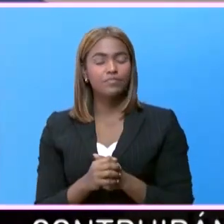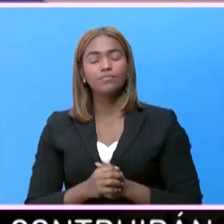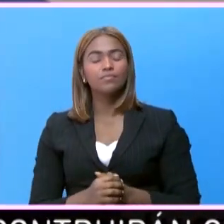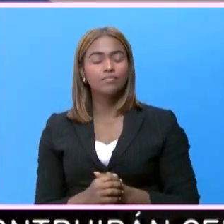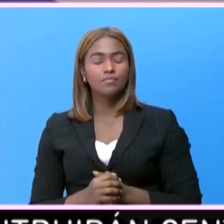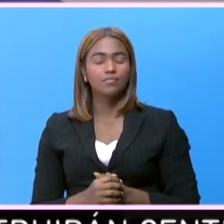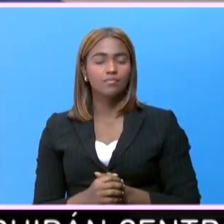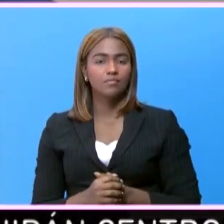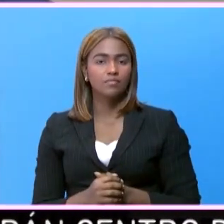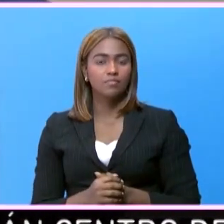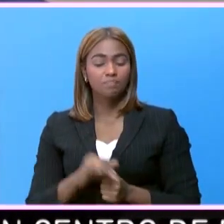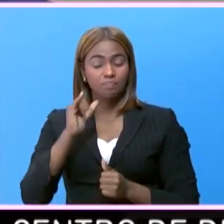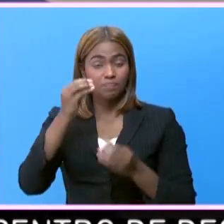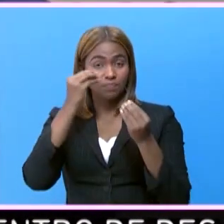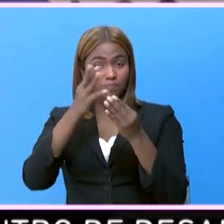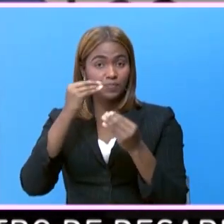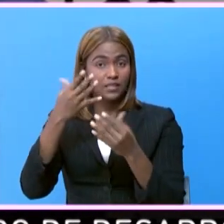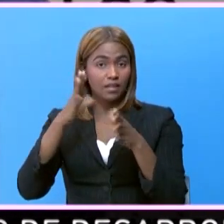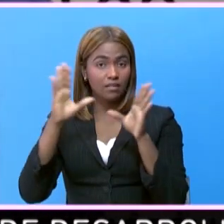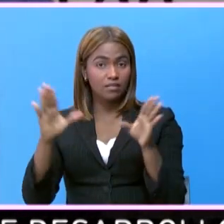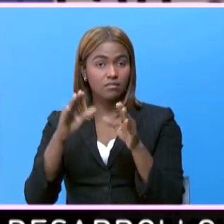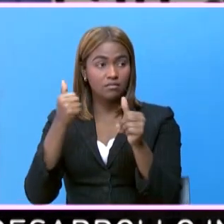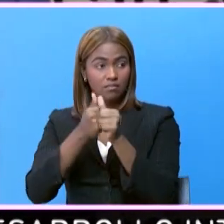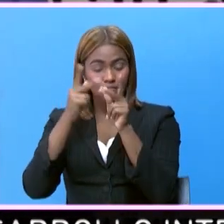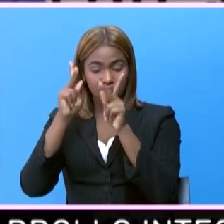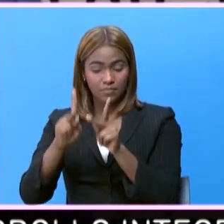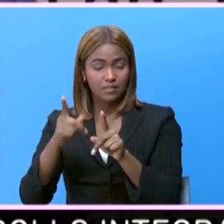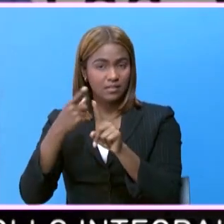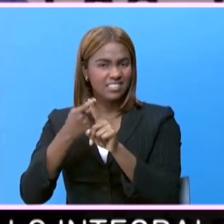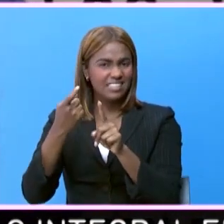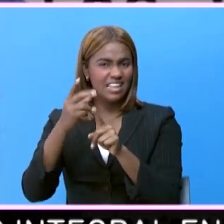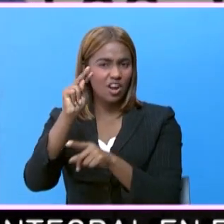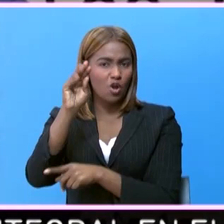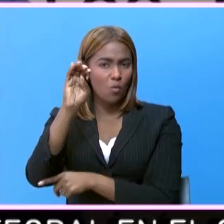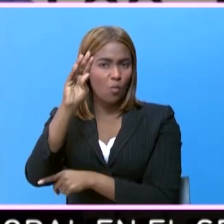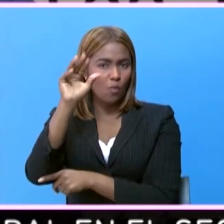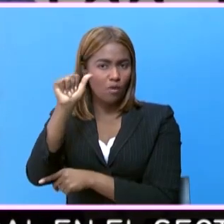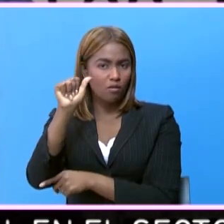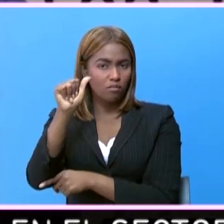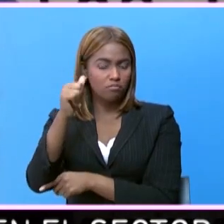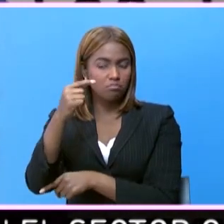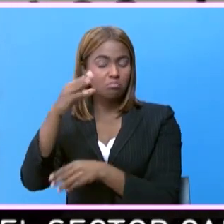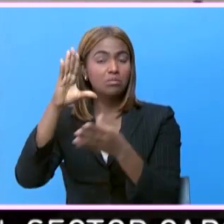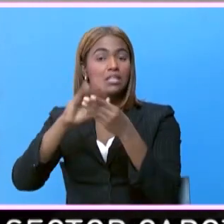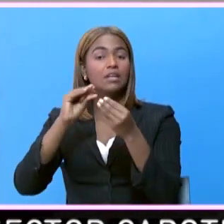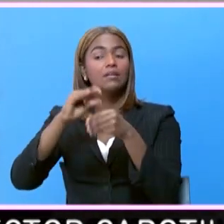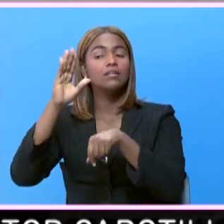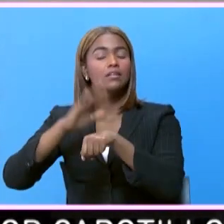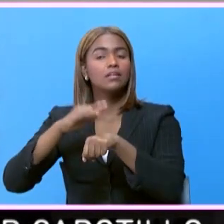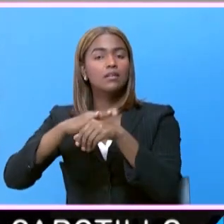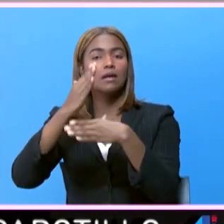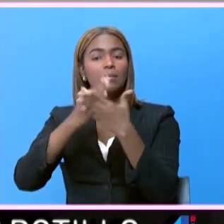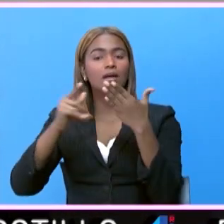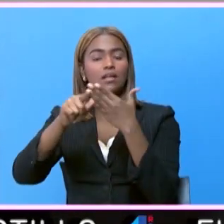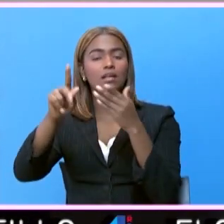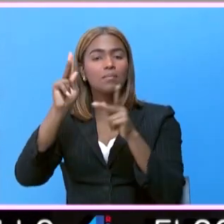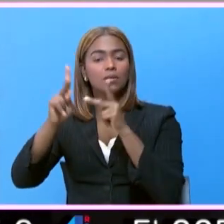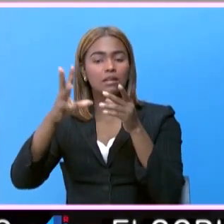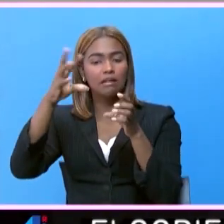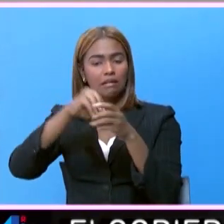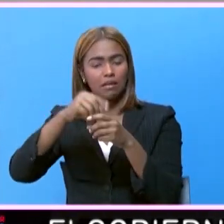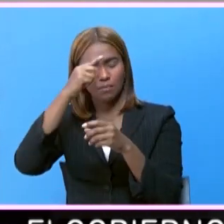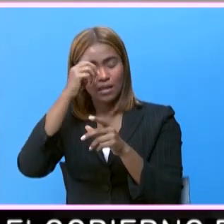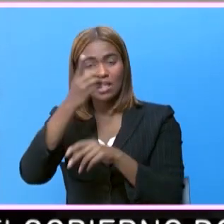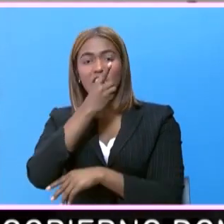Mi opinión le merece la declaración que hiciera el representante legal de Junior Arias Novoa llamando a parte de la cúpula del Comité Olímpico